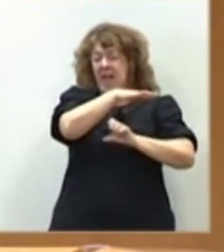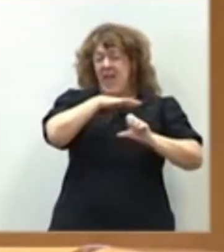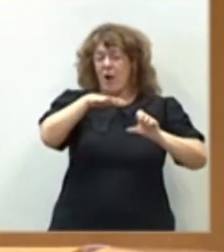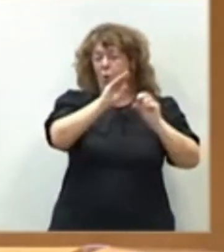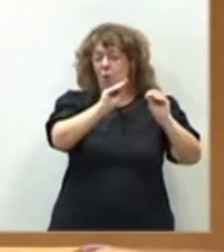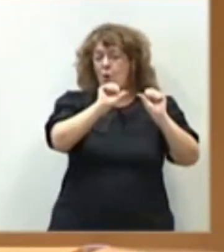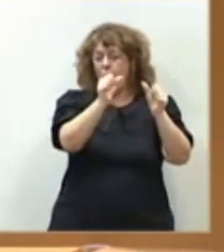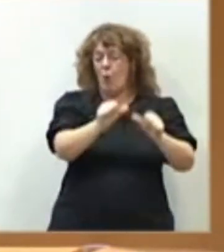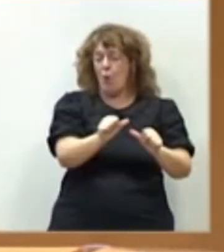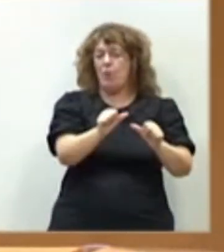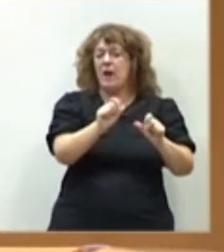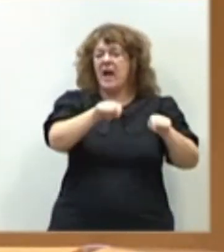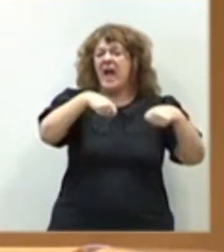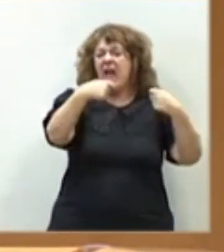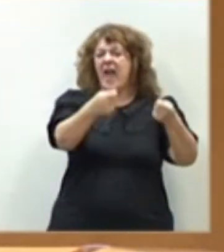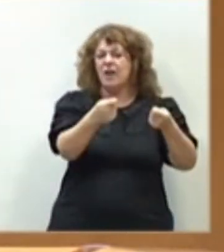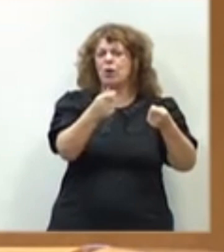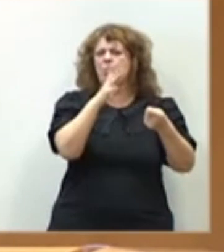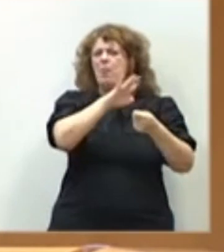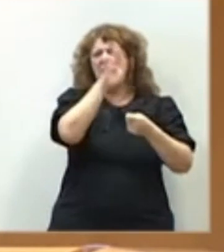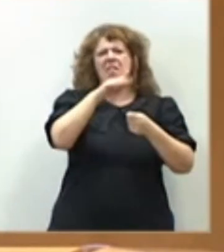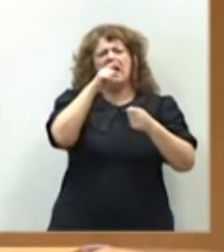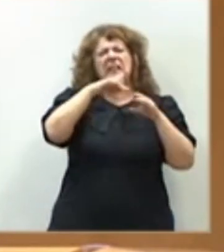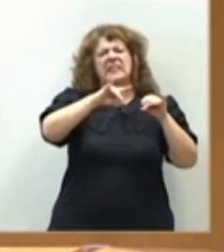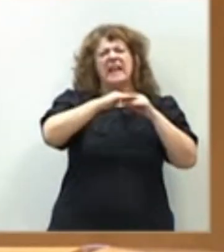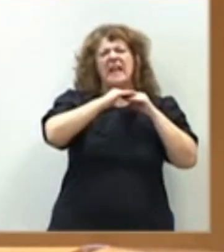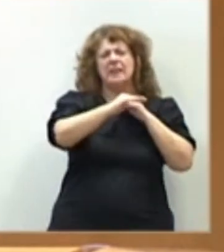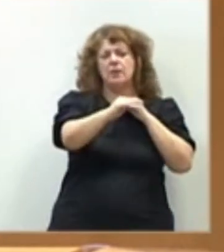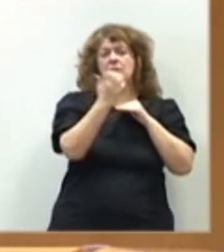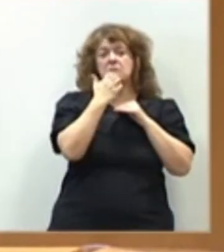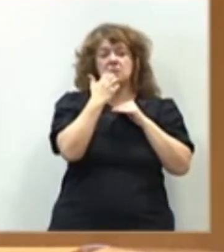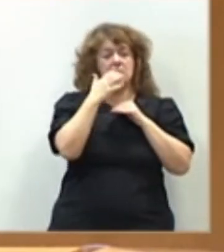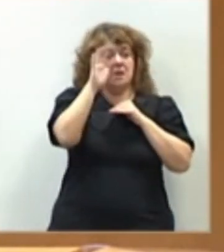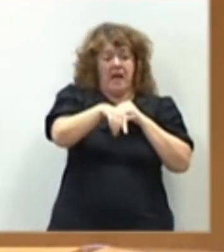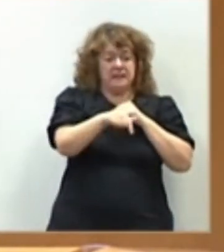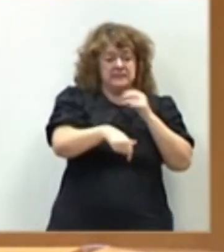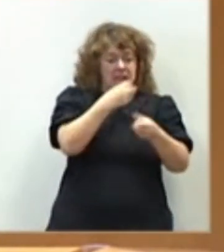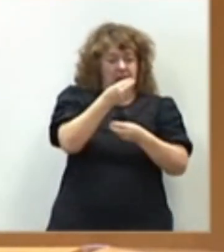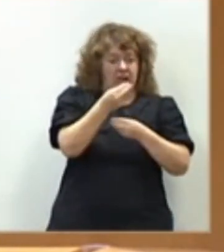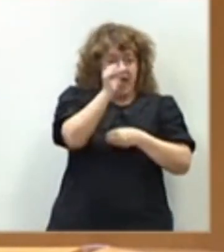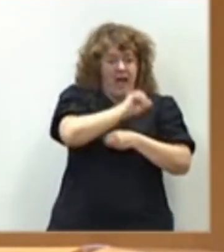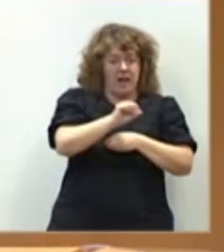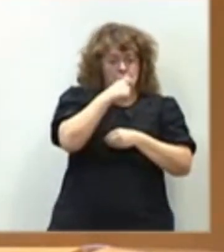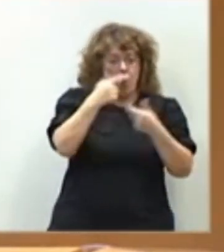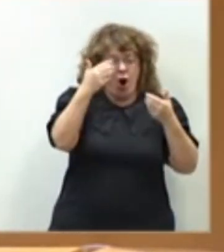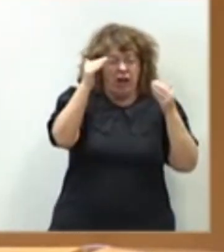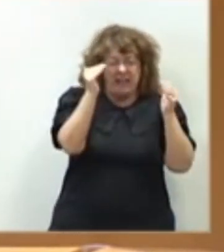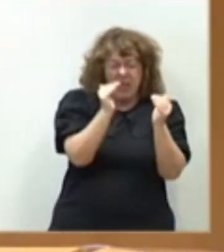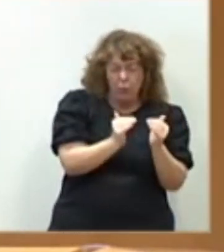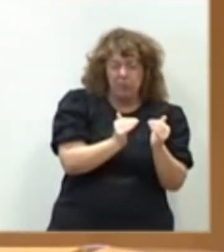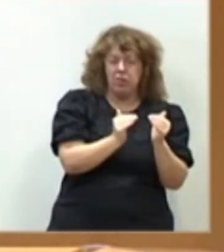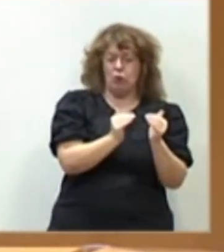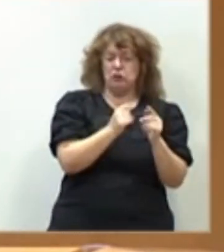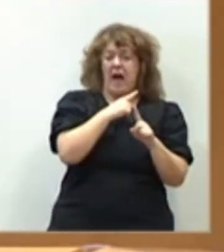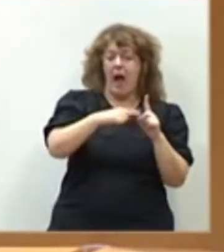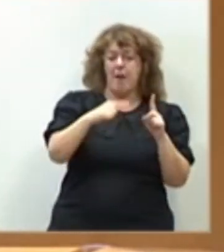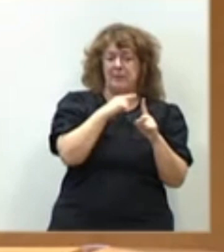se estarán convirtiendo en algo terraplanistas porque se han dejado sin aplicación este año y reducidas a la mitad al